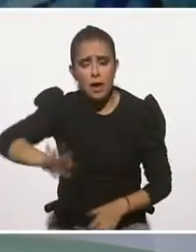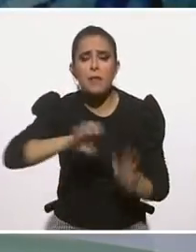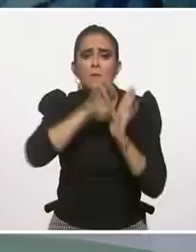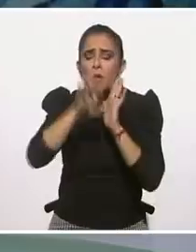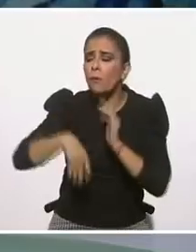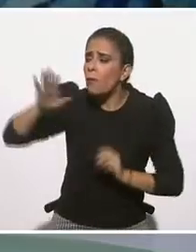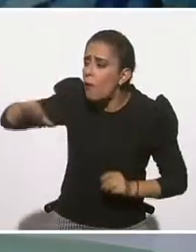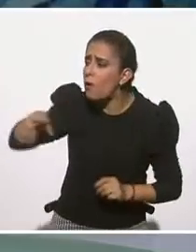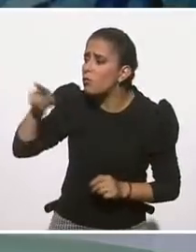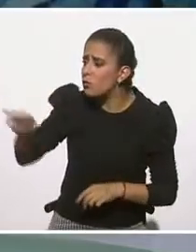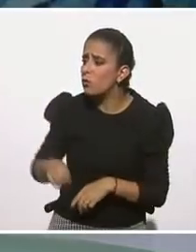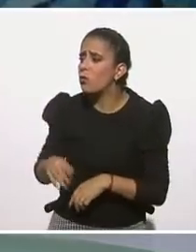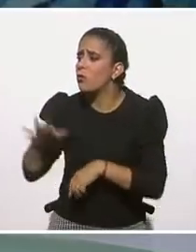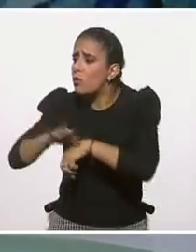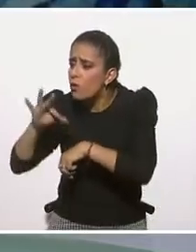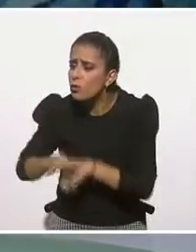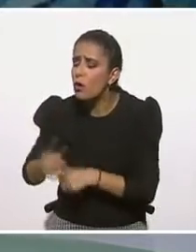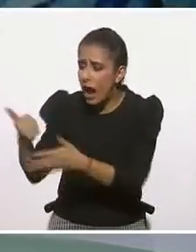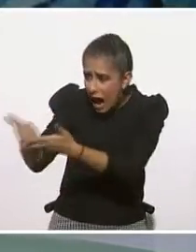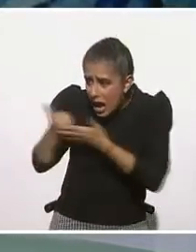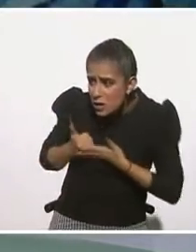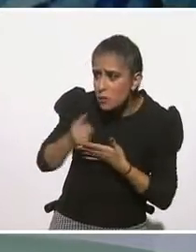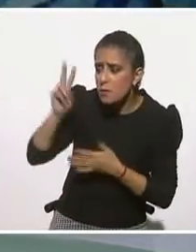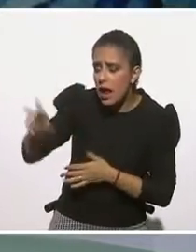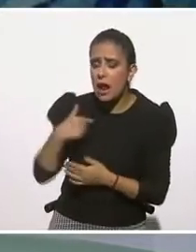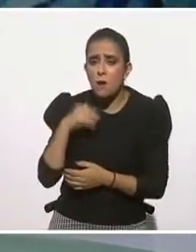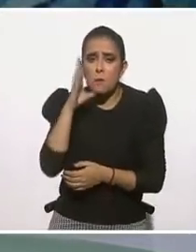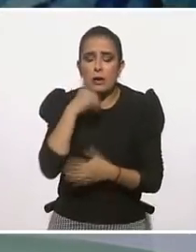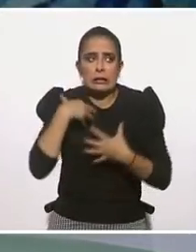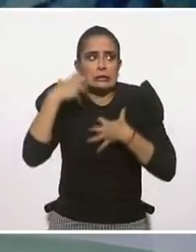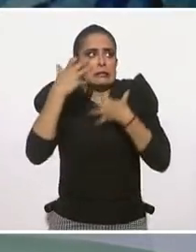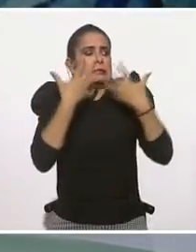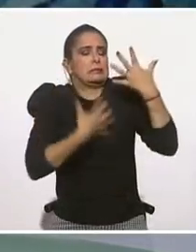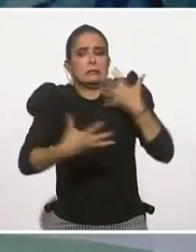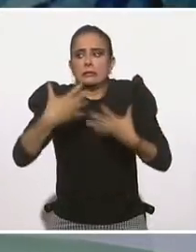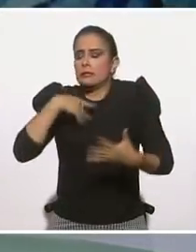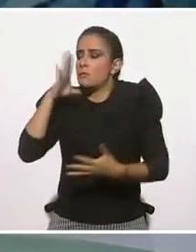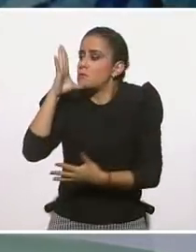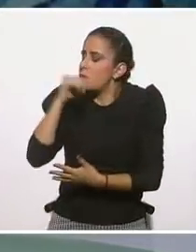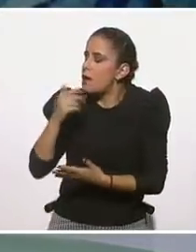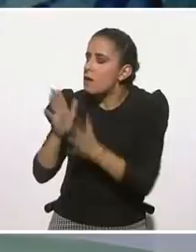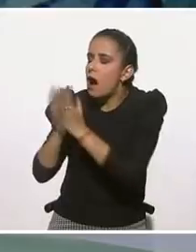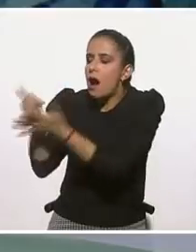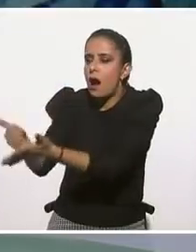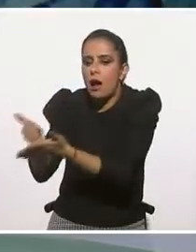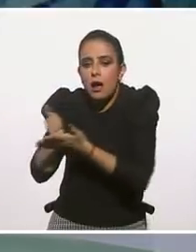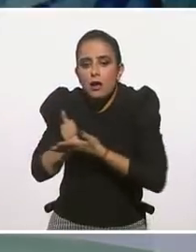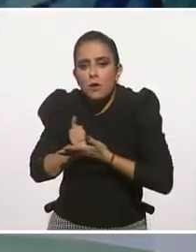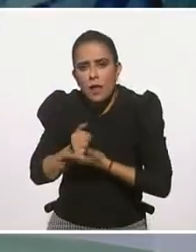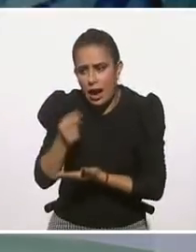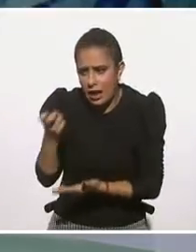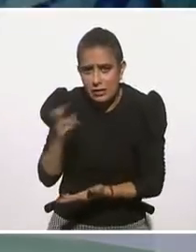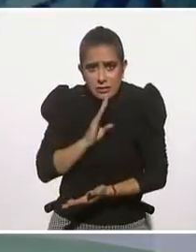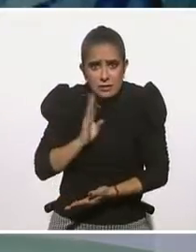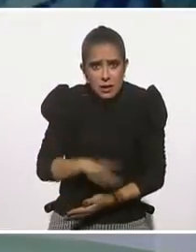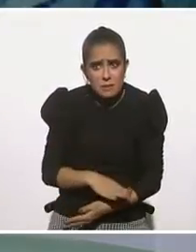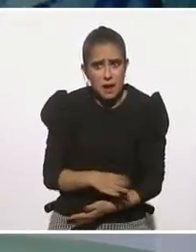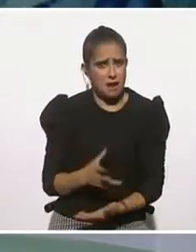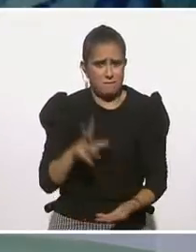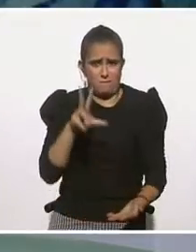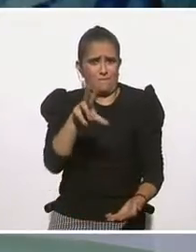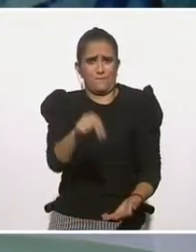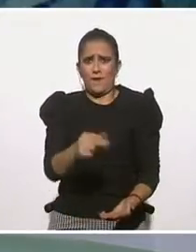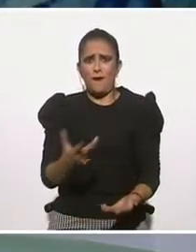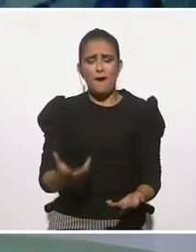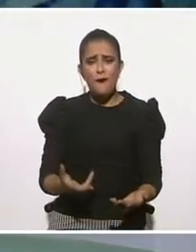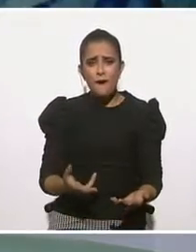atender, doctor, no estoy pudiendo con la ansiedad, voy a tomar un medicamento. Es que eso no es que no seas resiliente porque